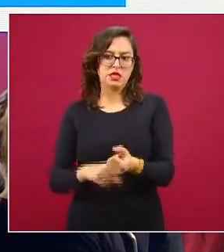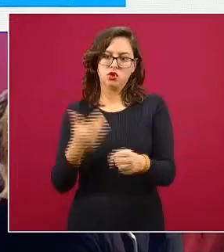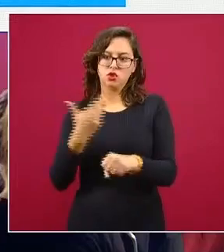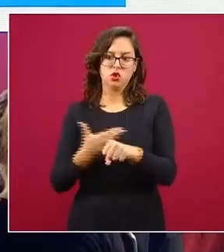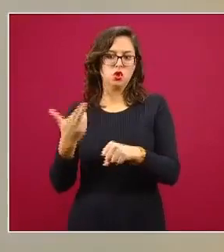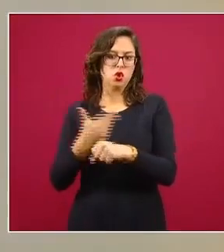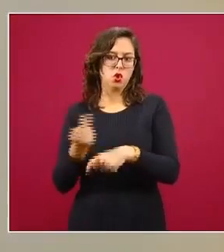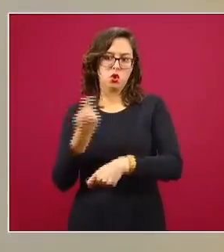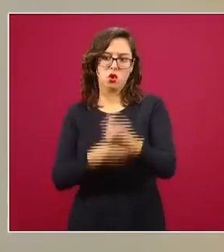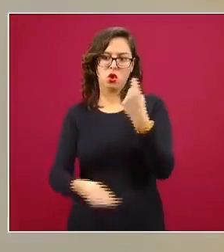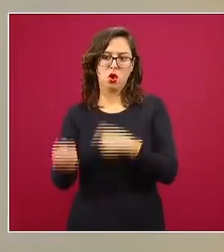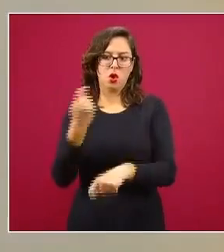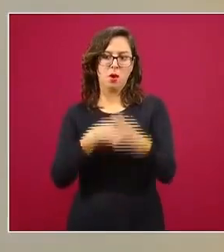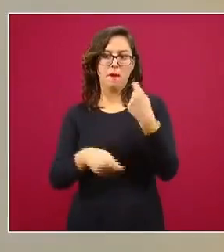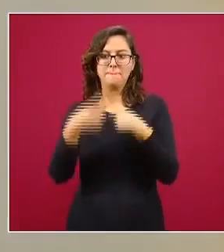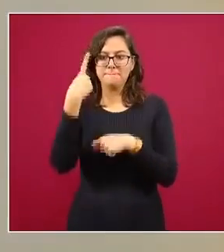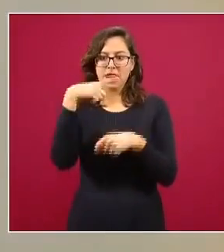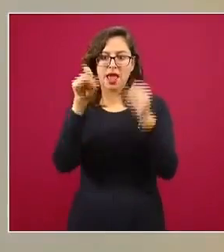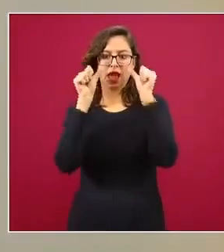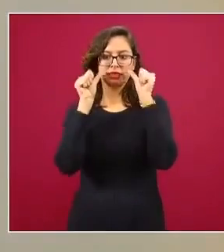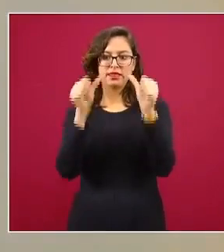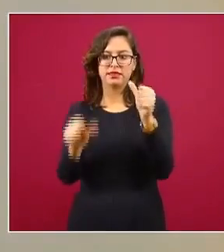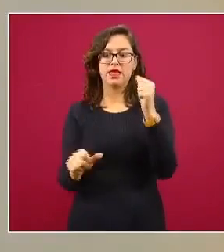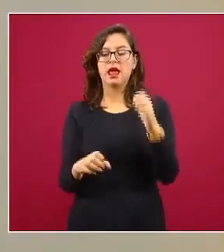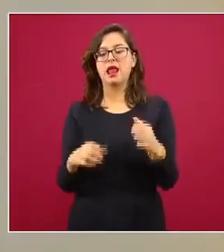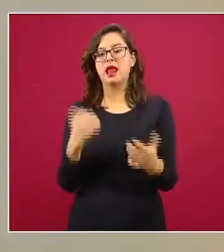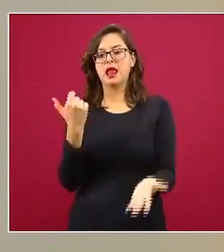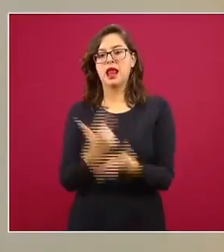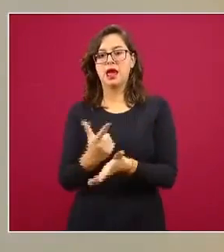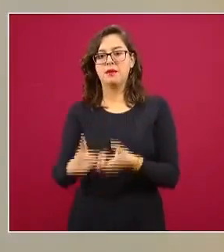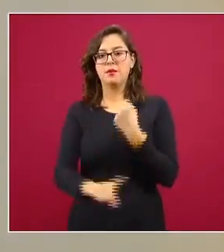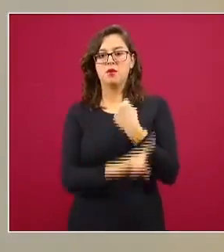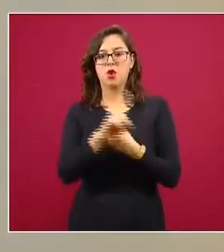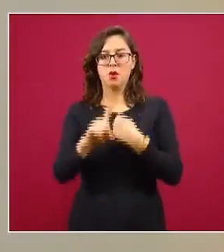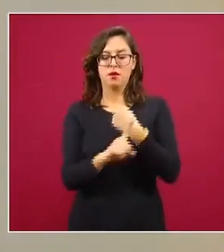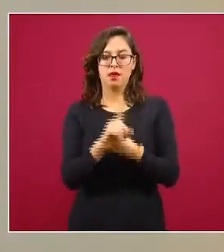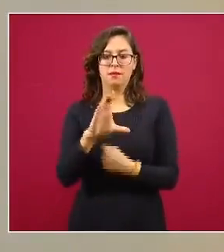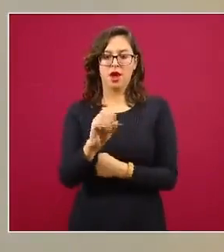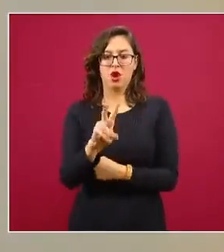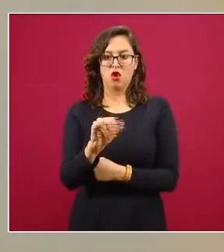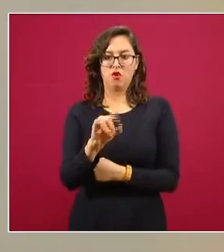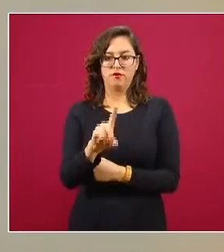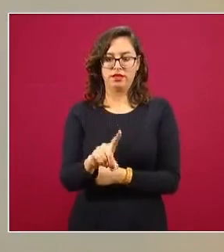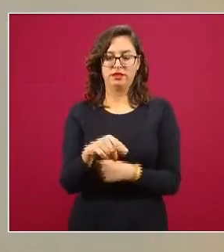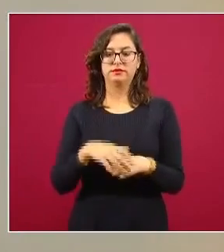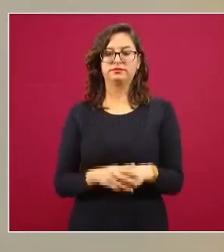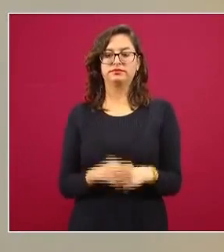emergencia COVID. Tres objetivos. El primero, como lo anuncio,